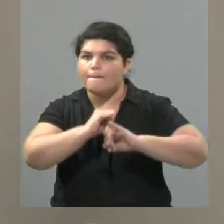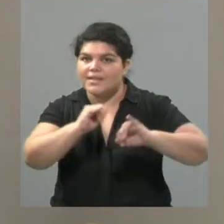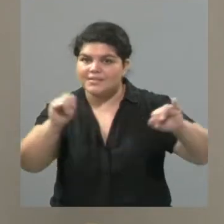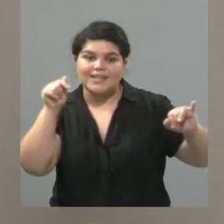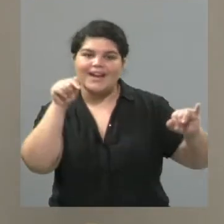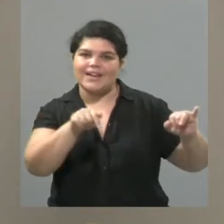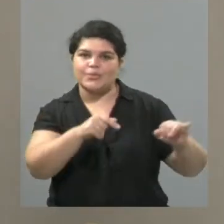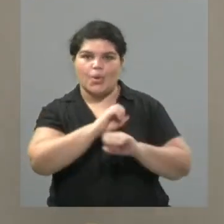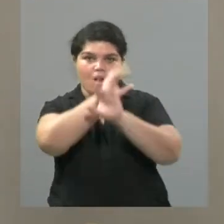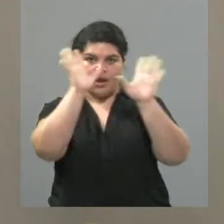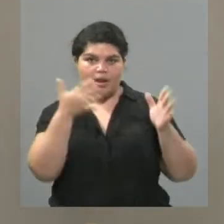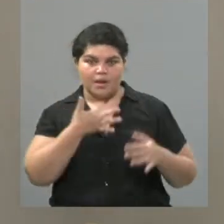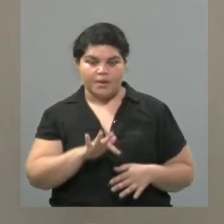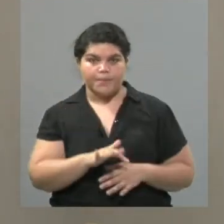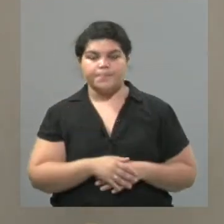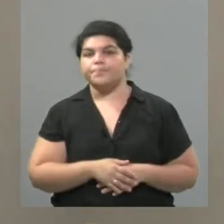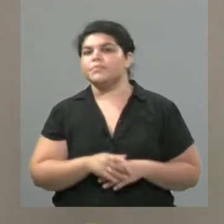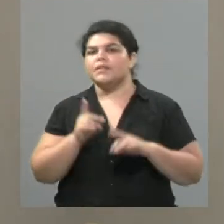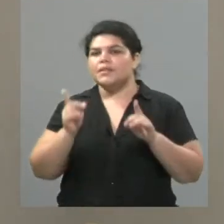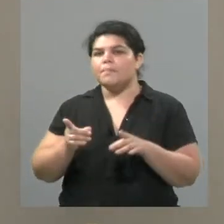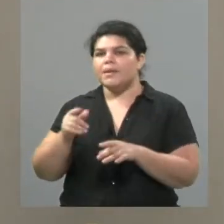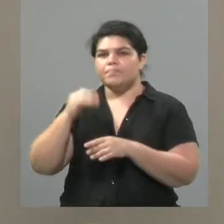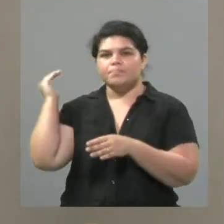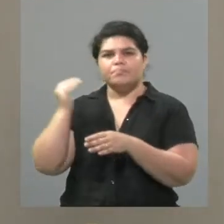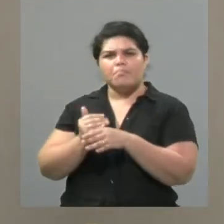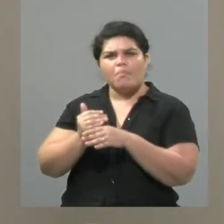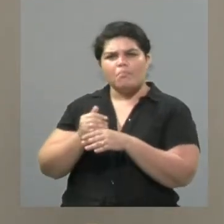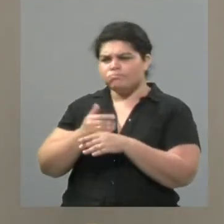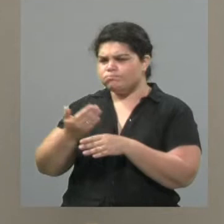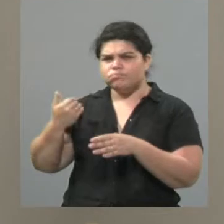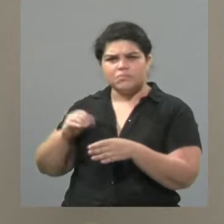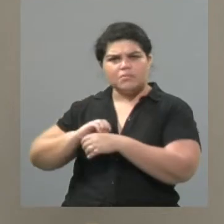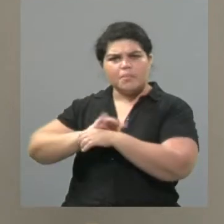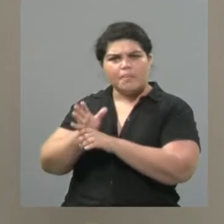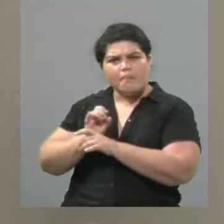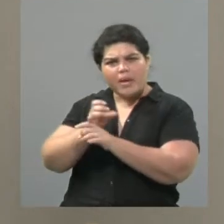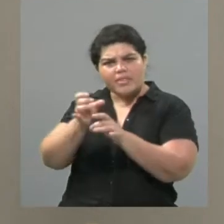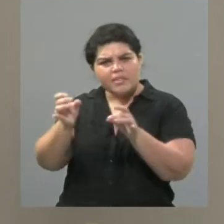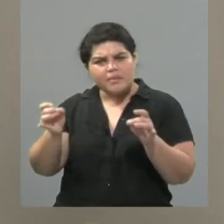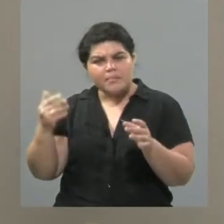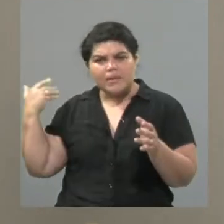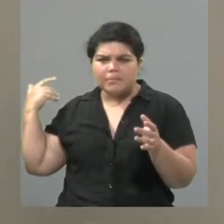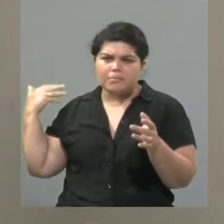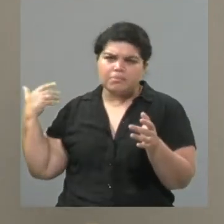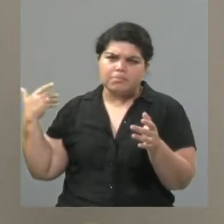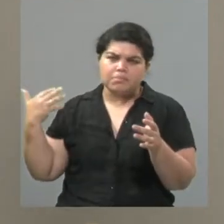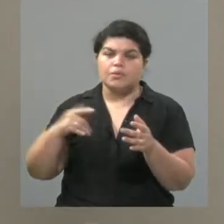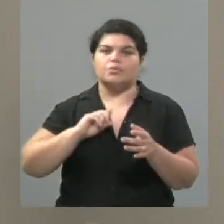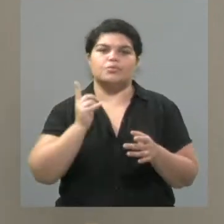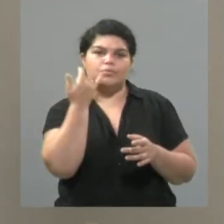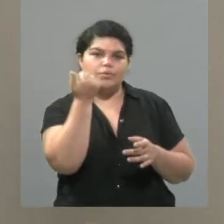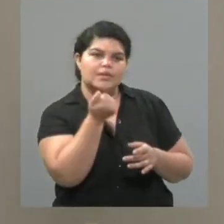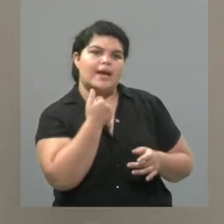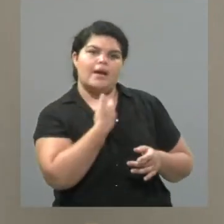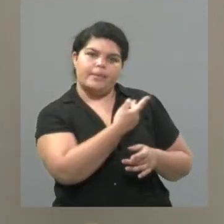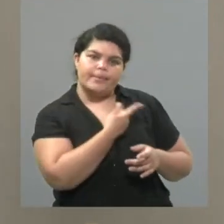si podemos encontrarle algo positivo a esa pandemia, nosotros veníamos de una actividad de estar laburando mucho. Teníamos